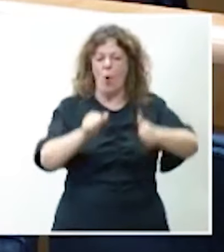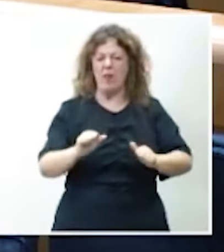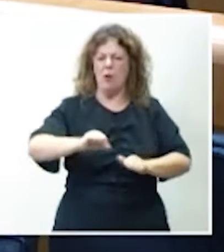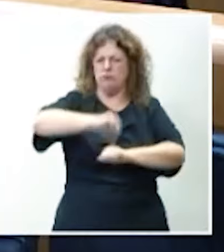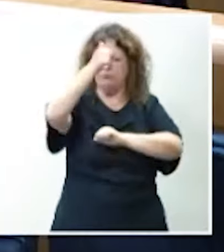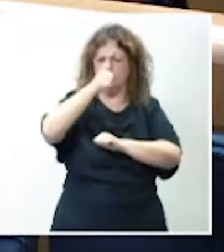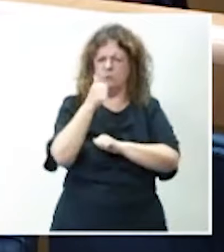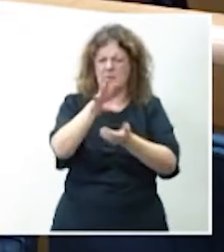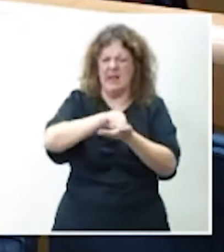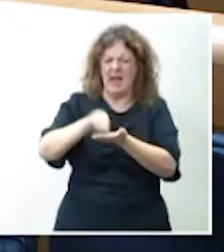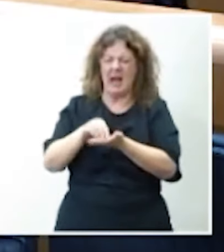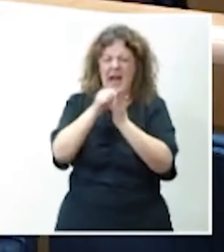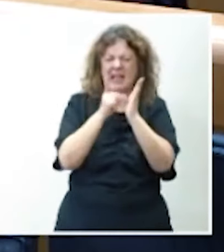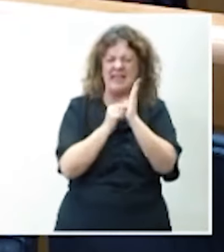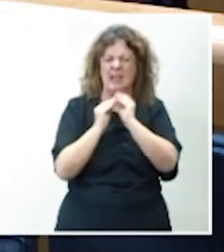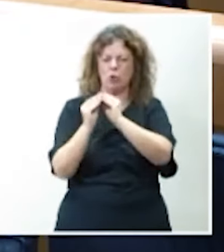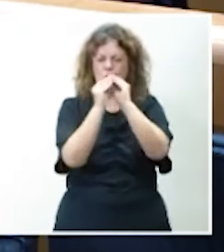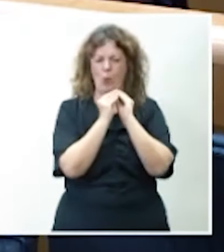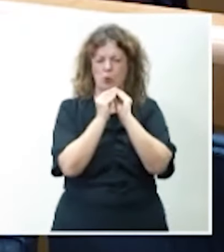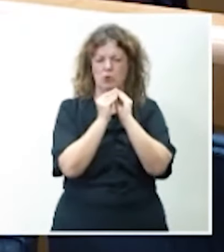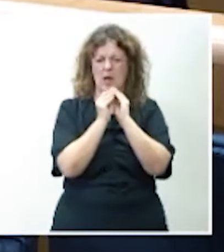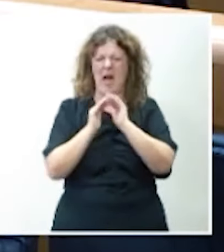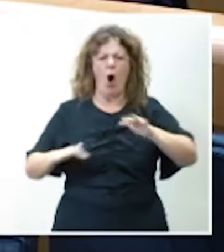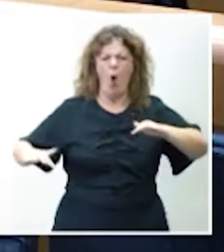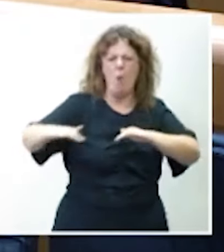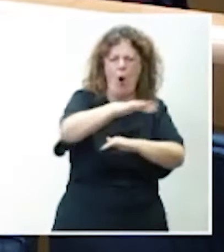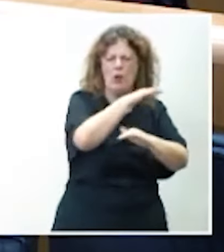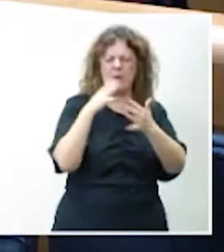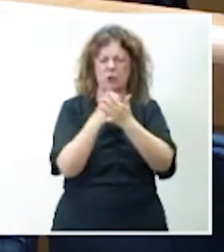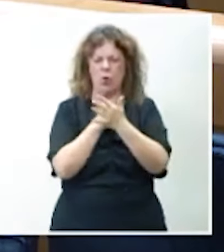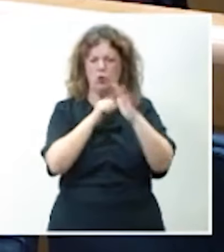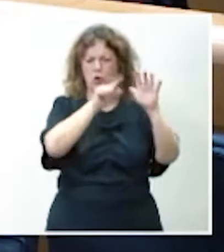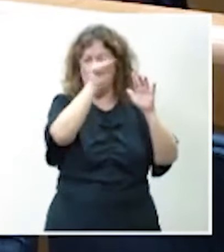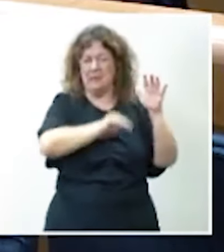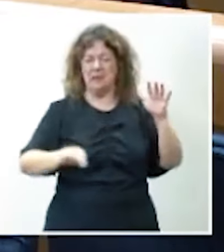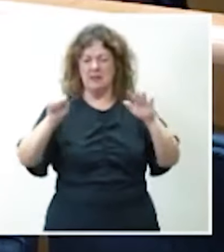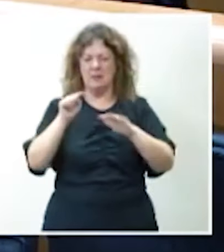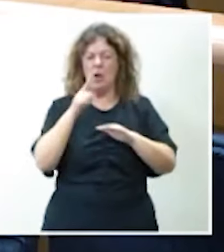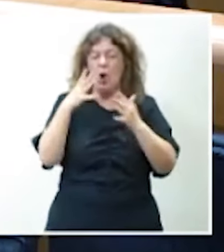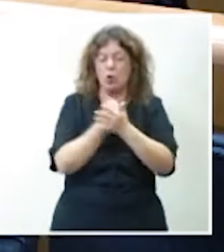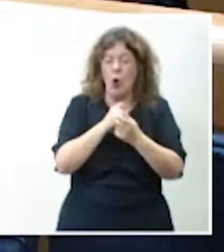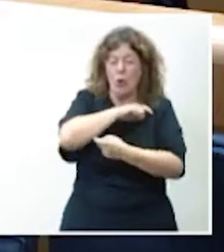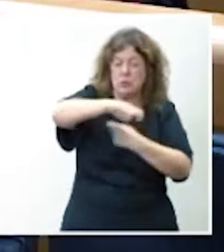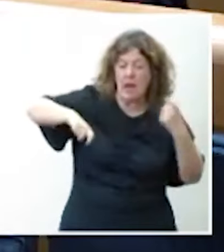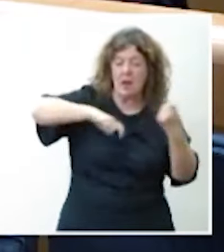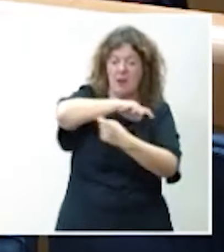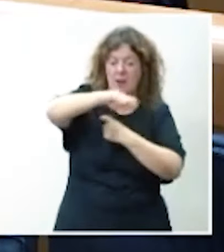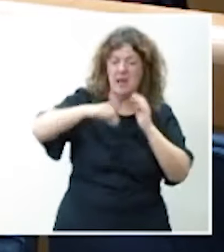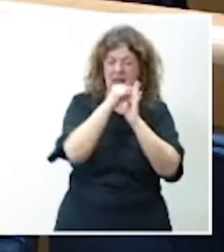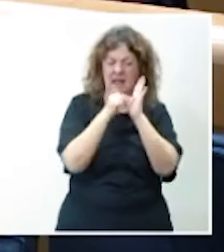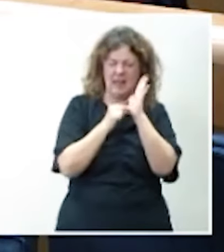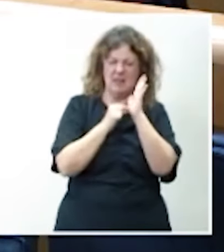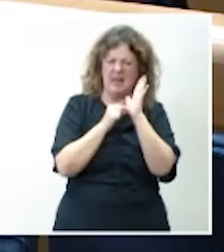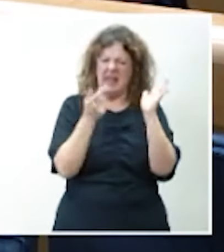recoja sobre todo criterios comunes y homogéneos para todos los territorios. Que todos los ejercicios tengan criterios